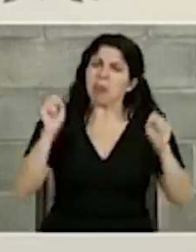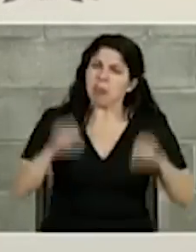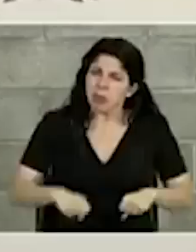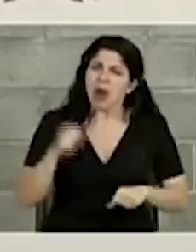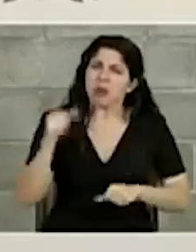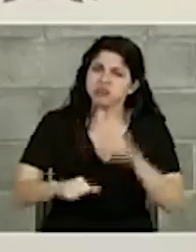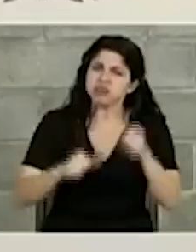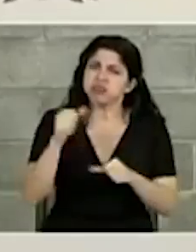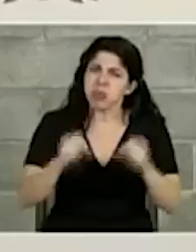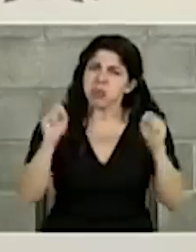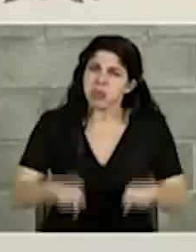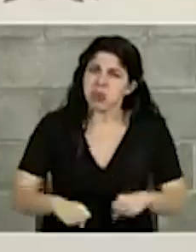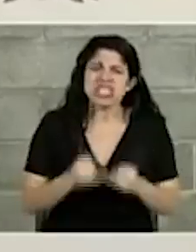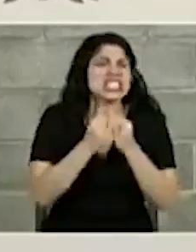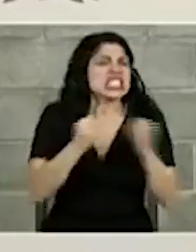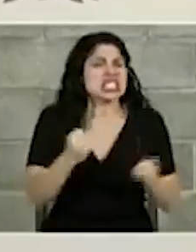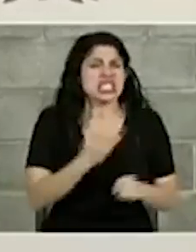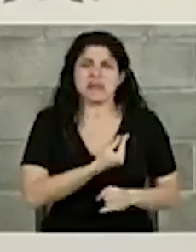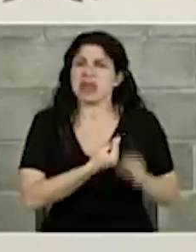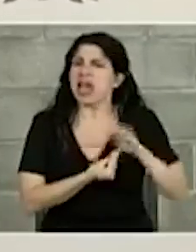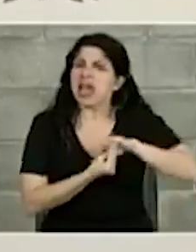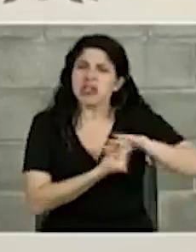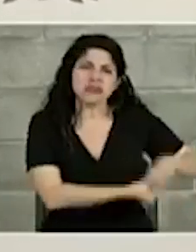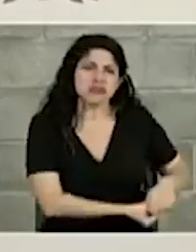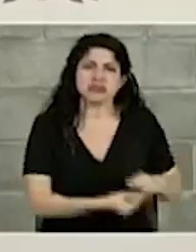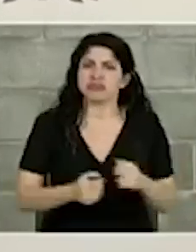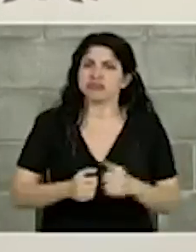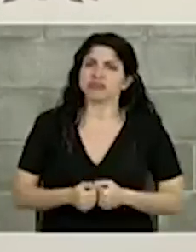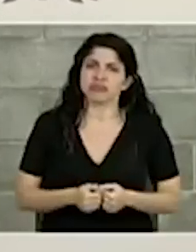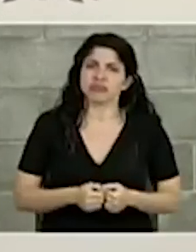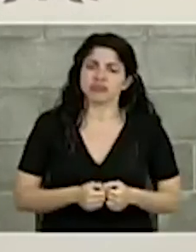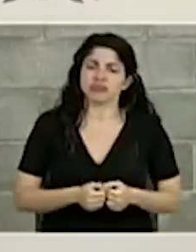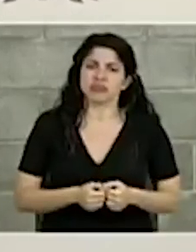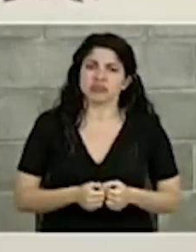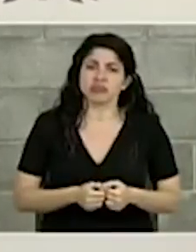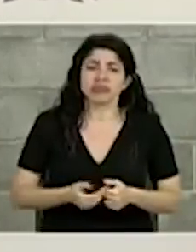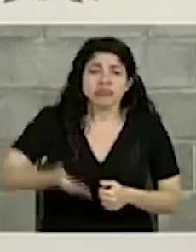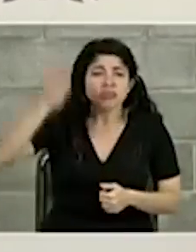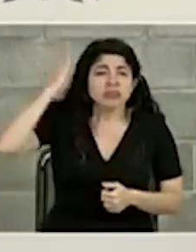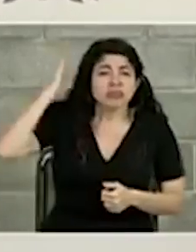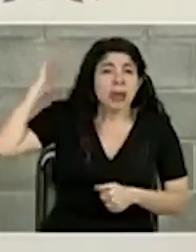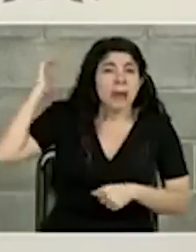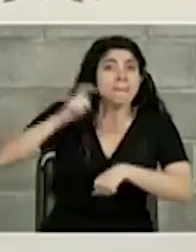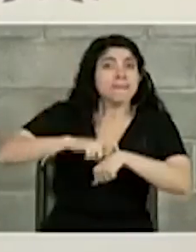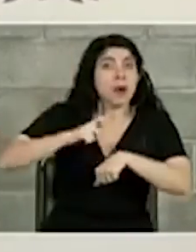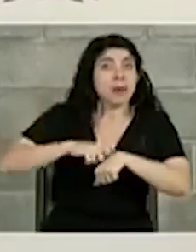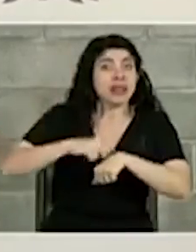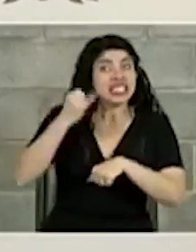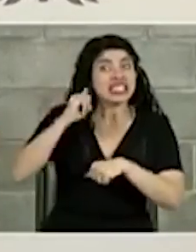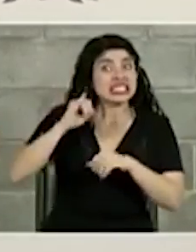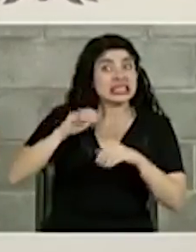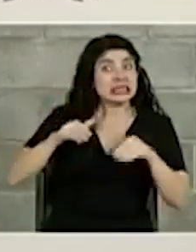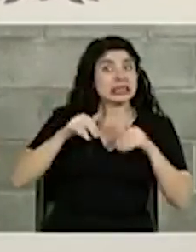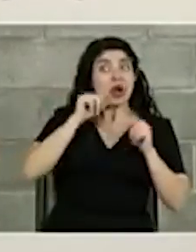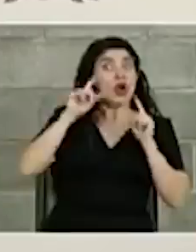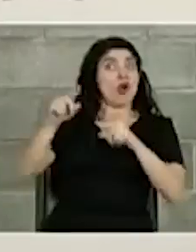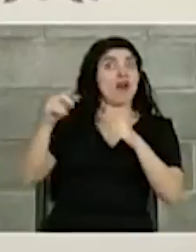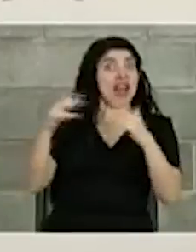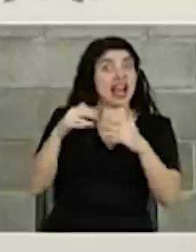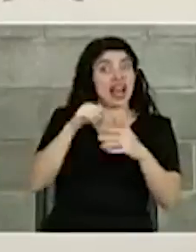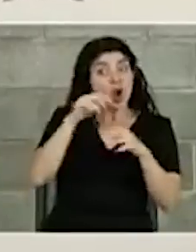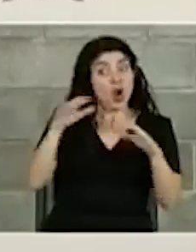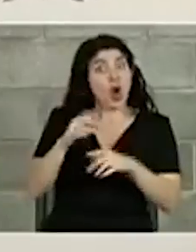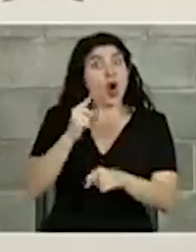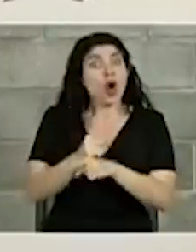adelante sin miedo sin en aquel momento no ir a la guerra o no hacer lo